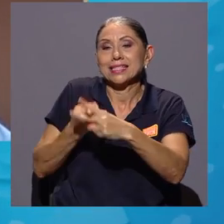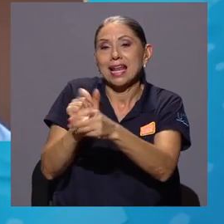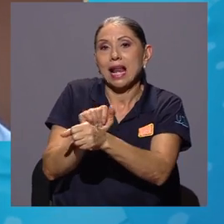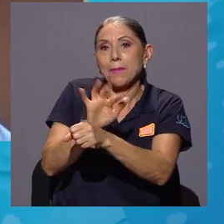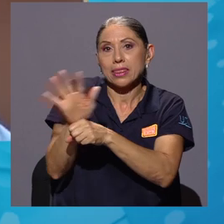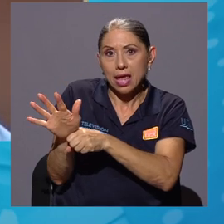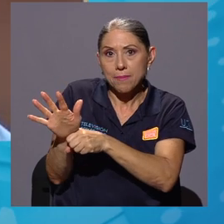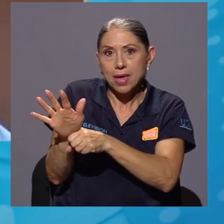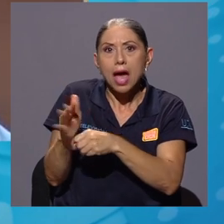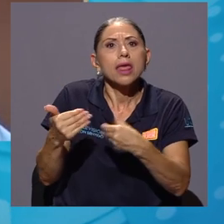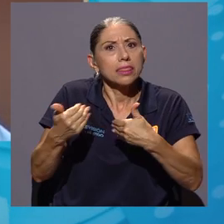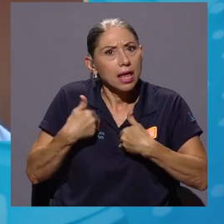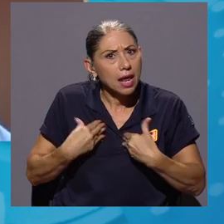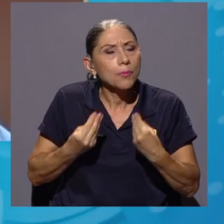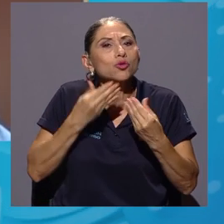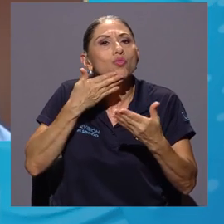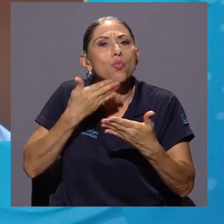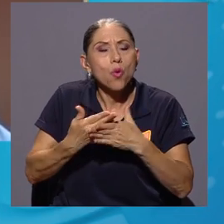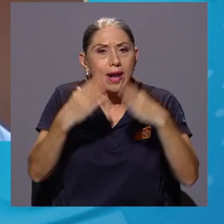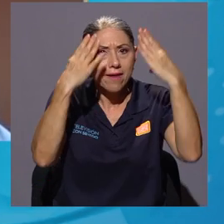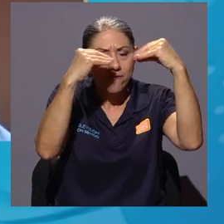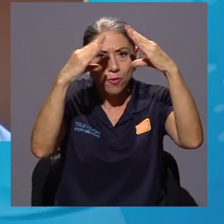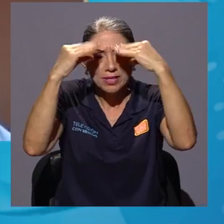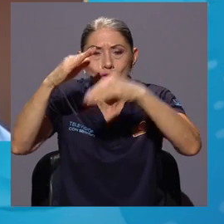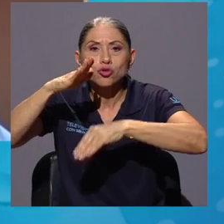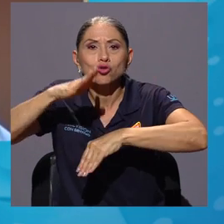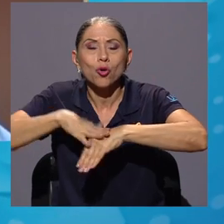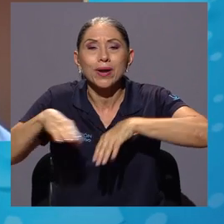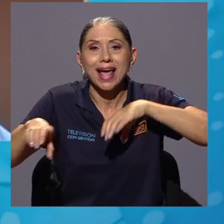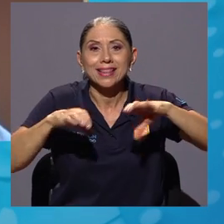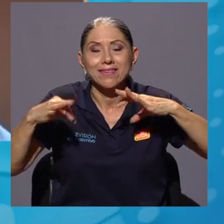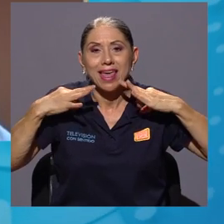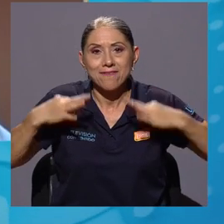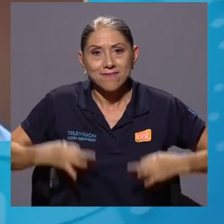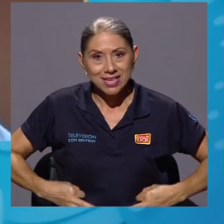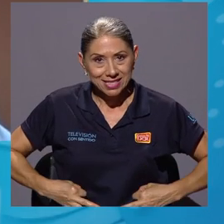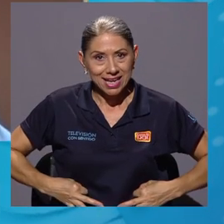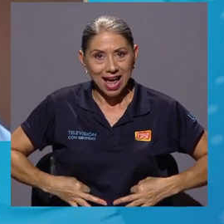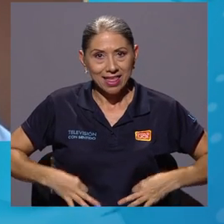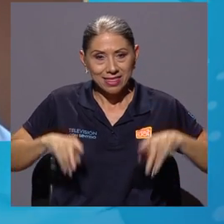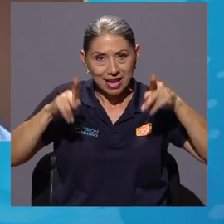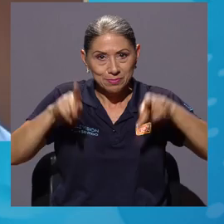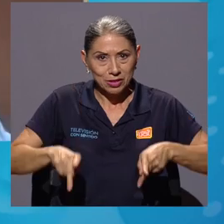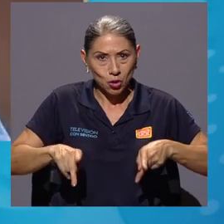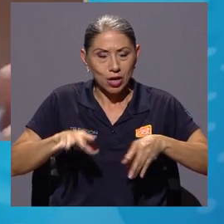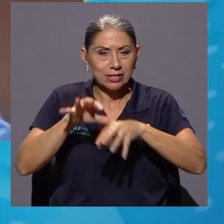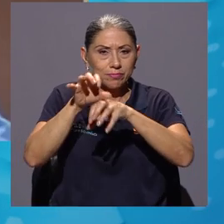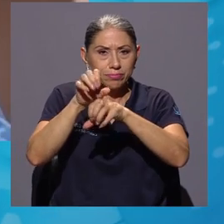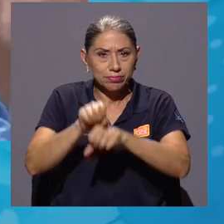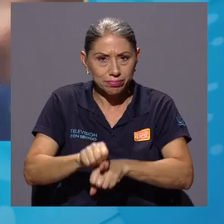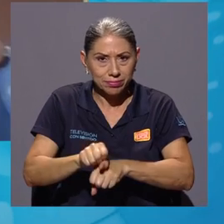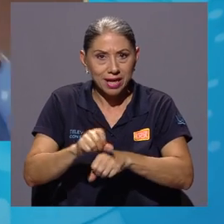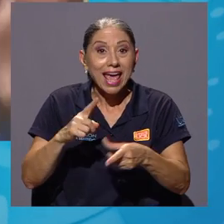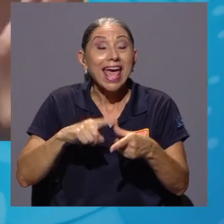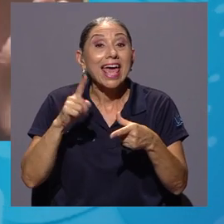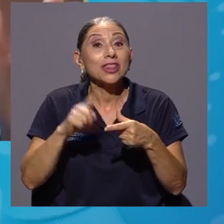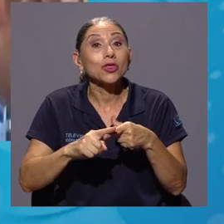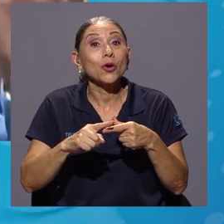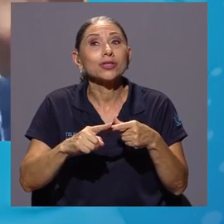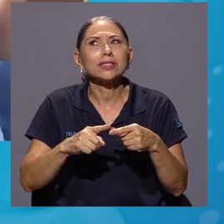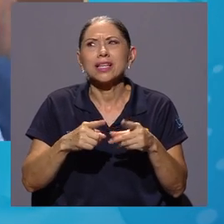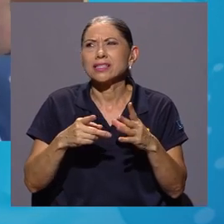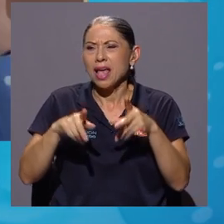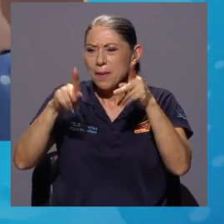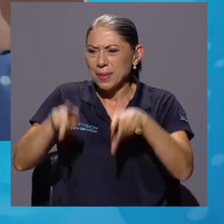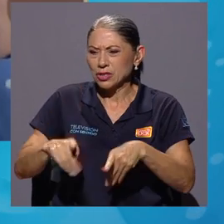tenían muy buenos registros de los niveles de actividad física habitual de las personas, que se logró tomar a todos los que se